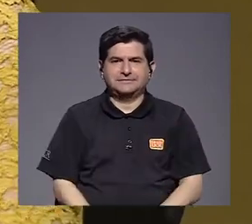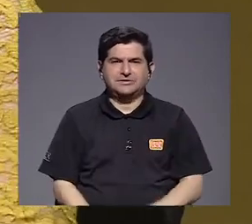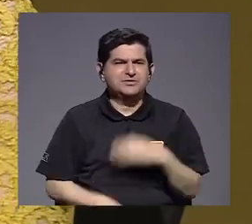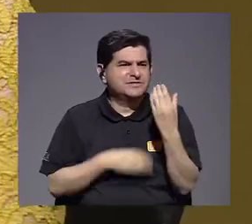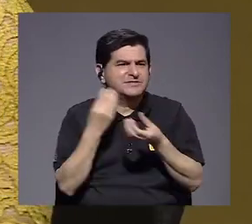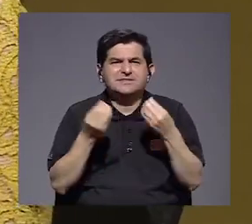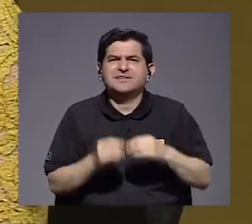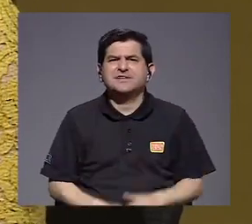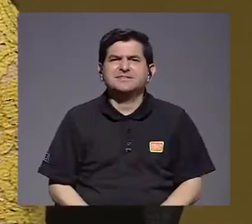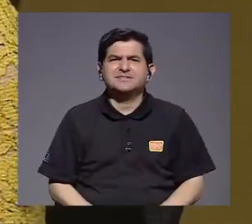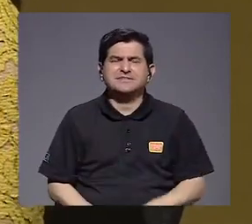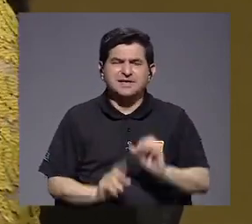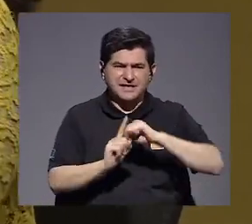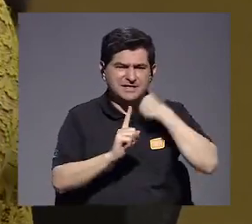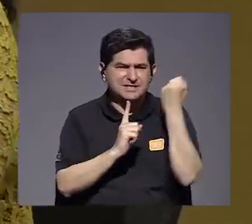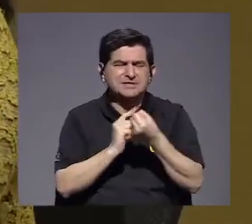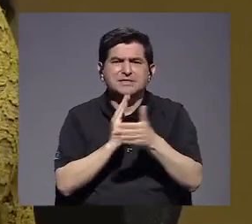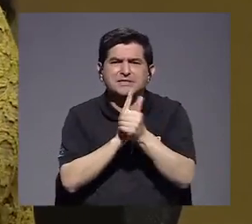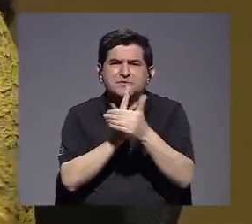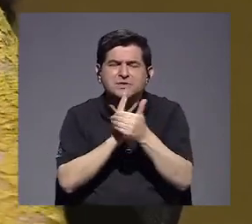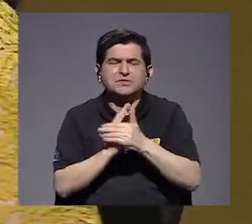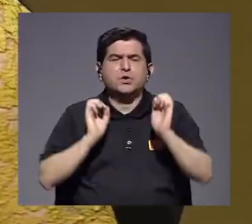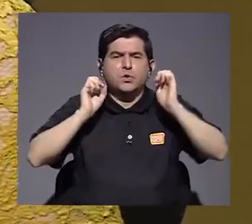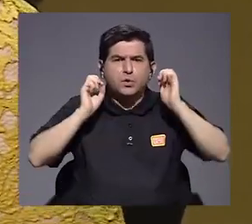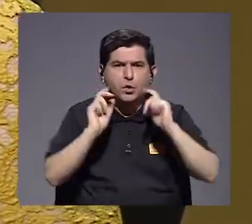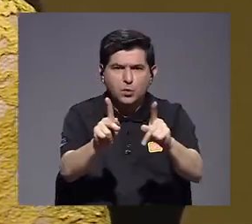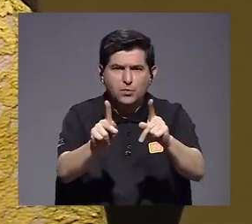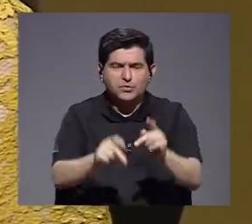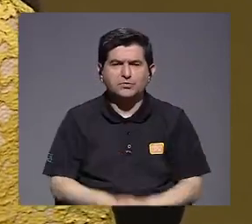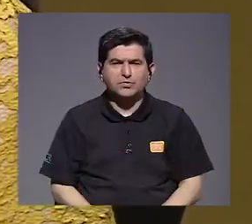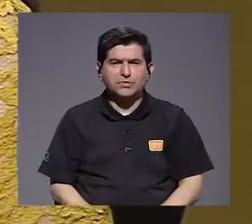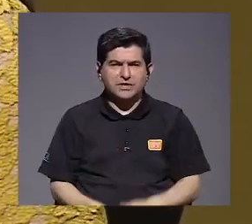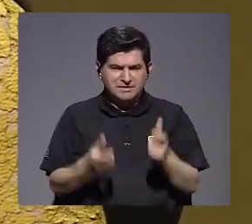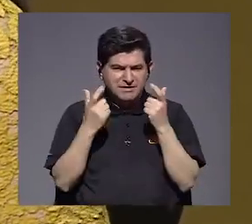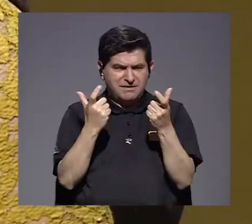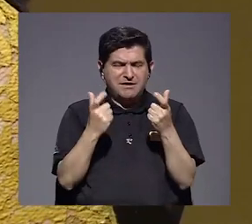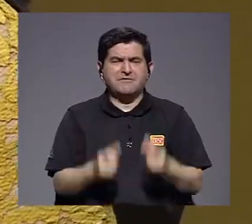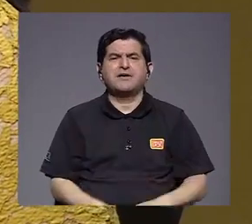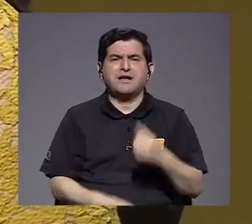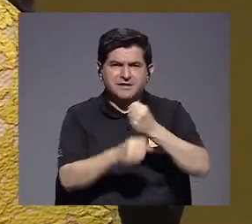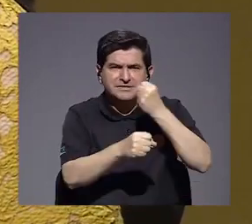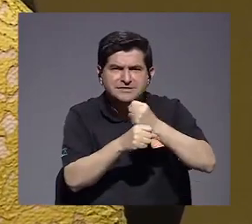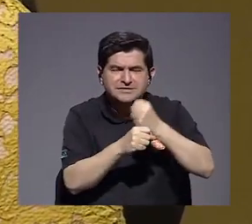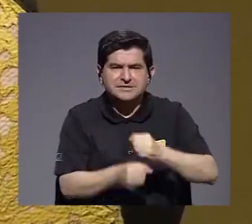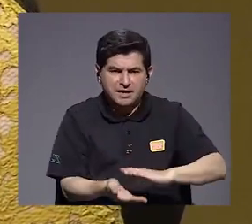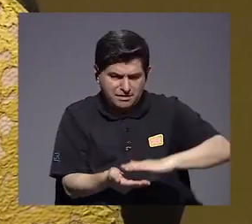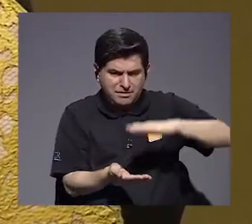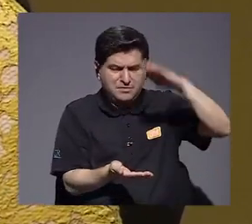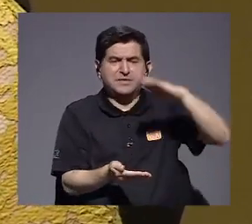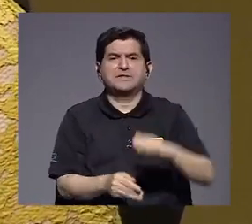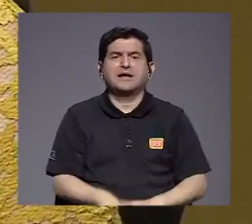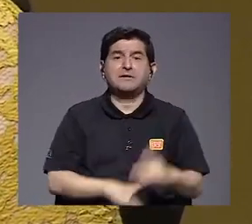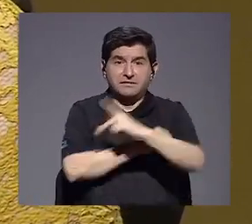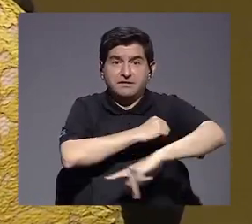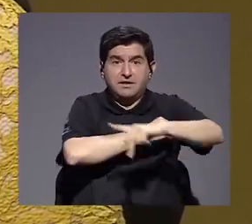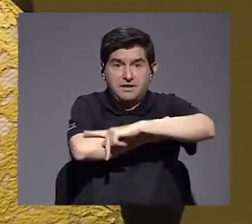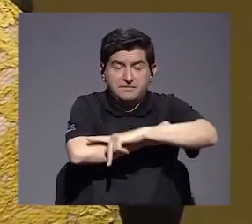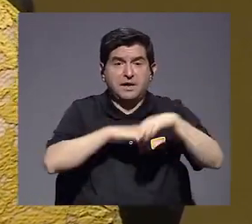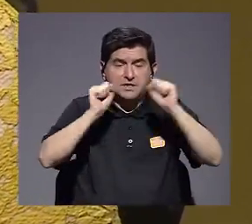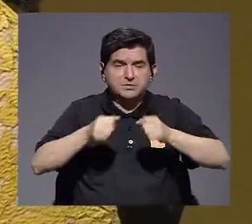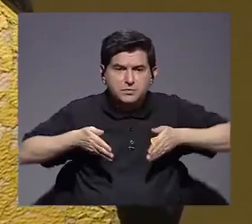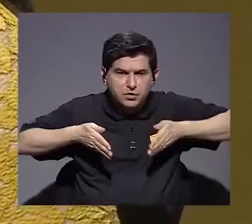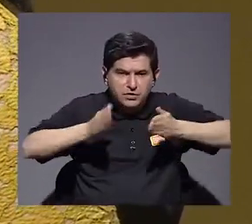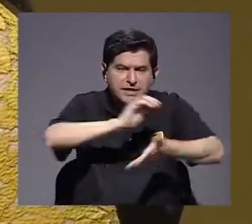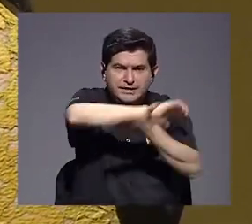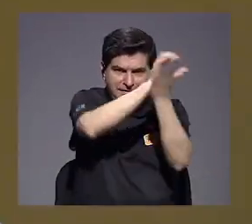hacer para habilitar condiciones que posibiliten enriquecer el empleo, proteger el empleo y llevar a nuestro país en una